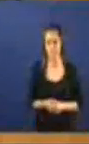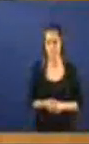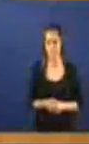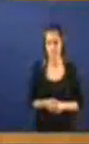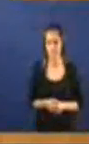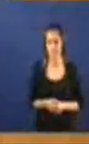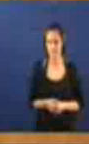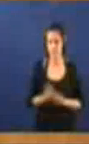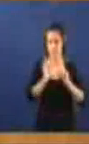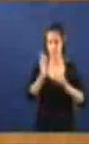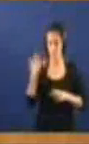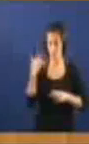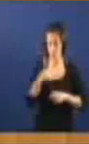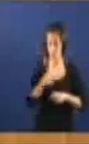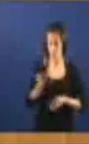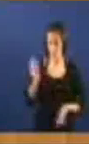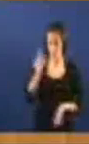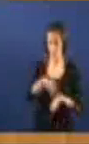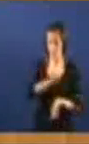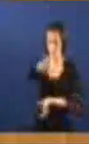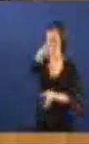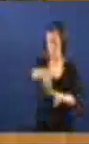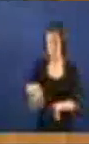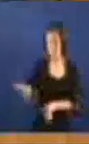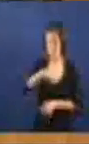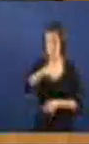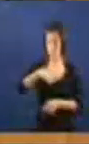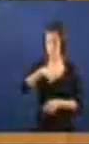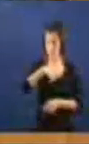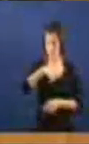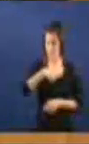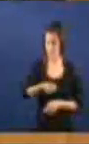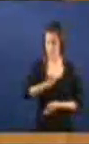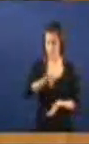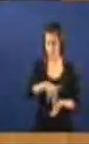Se eu formase parte De unha realización Ou eu tuvesen Algún rol de Dicen unha realización Que pasase esto